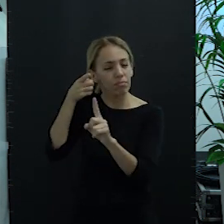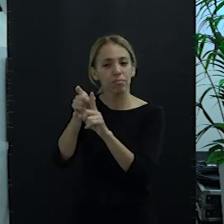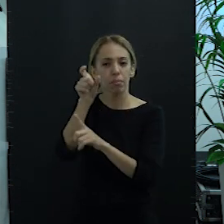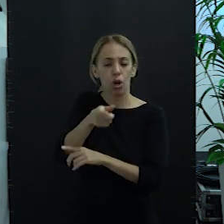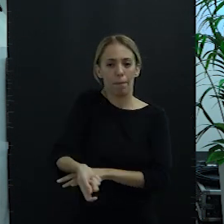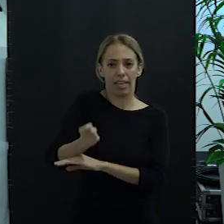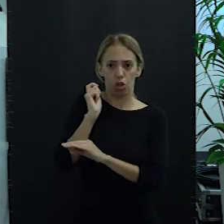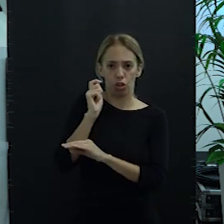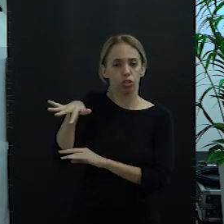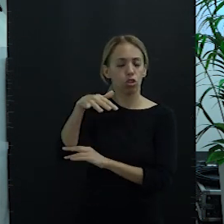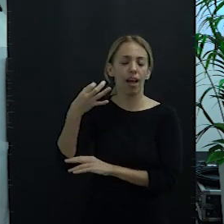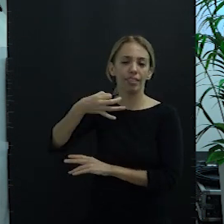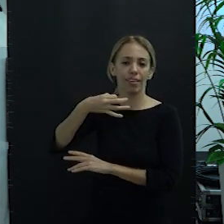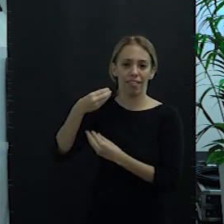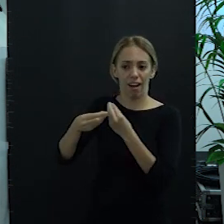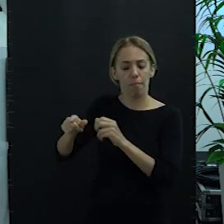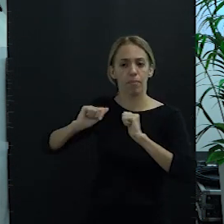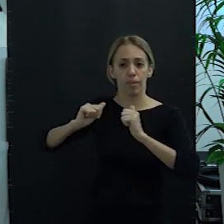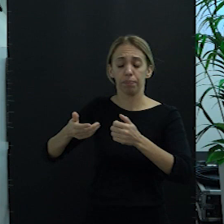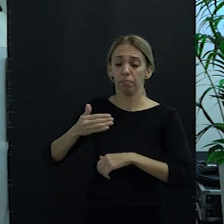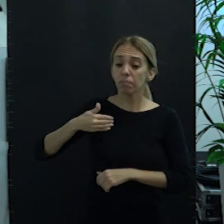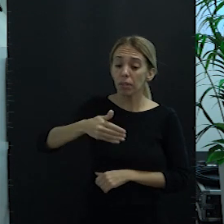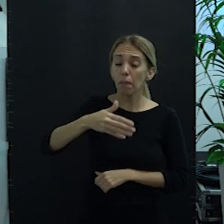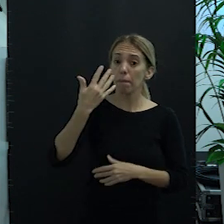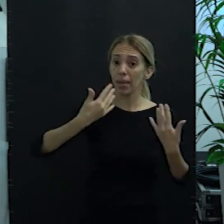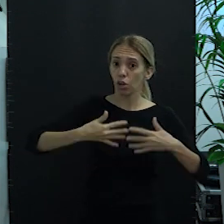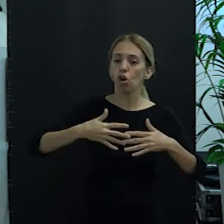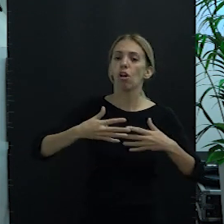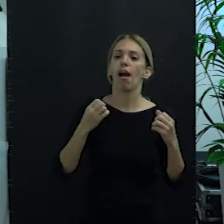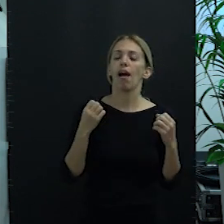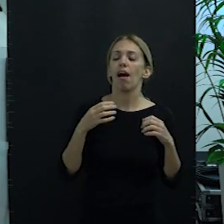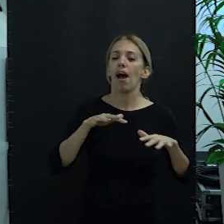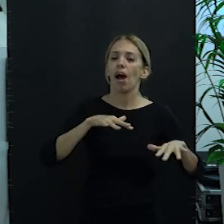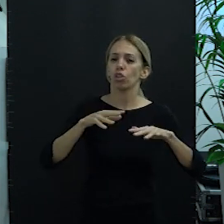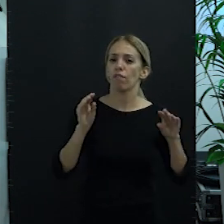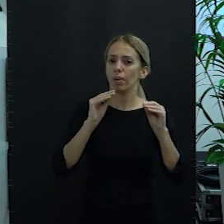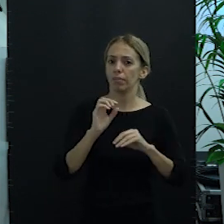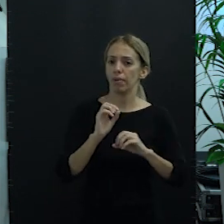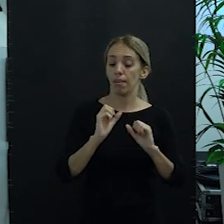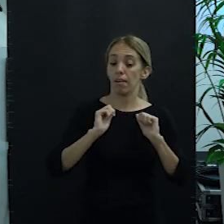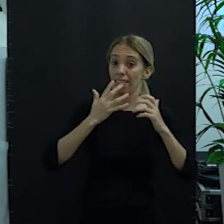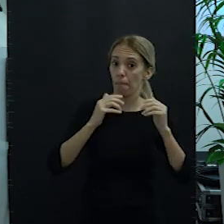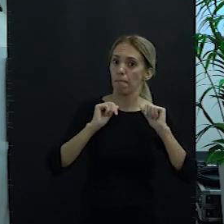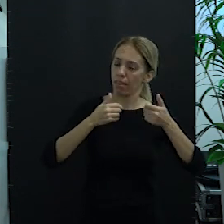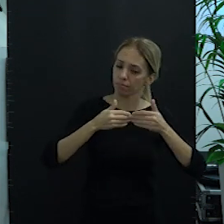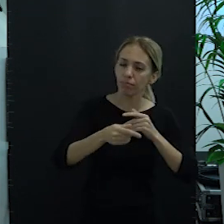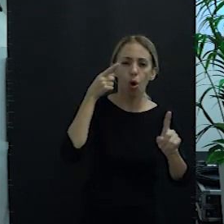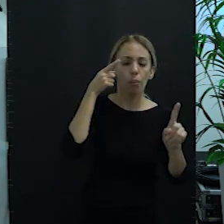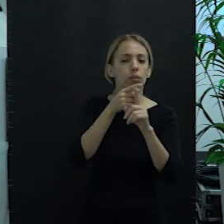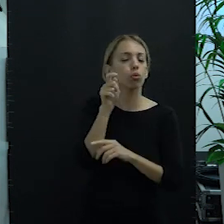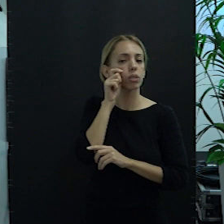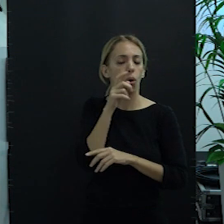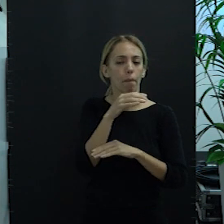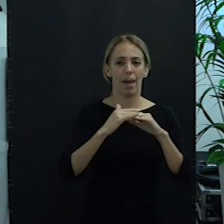isla de Gran Canaria. El miércoles comienzan otras diez acciones formativas dirigidas a turismo marinero. El contenido